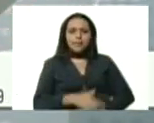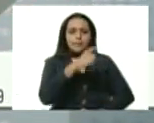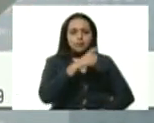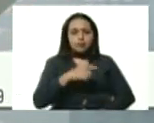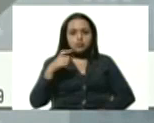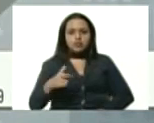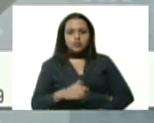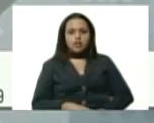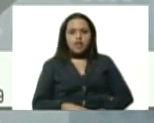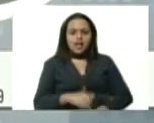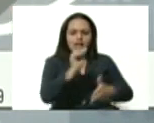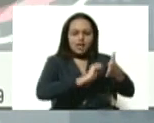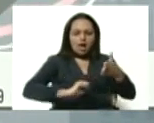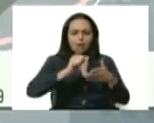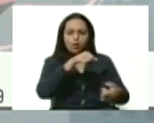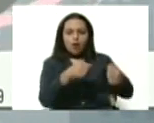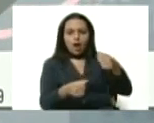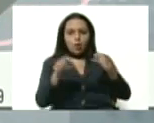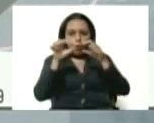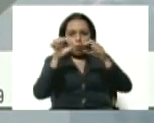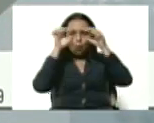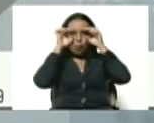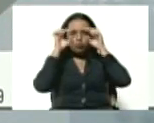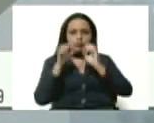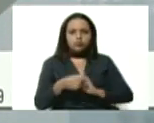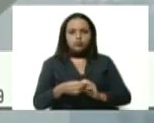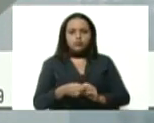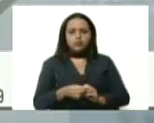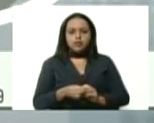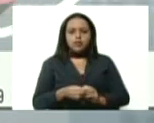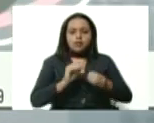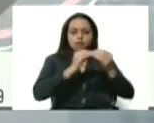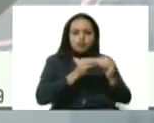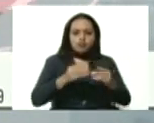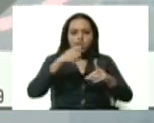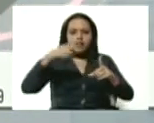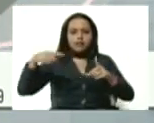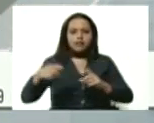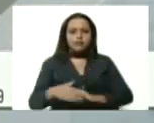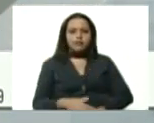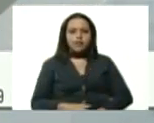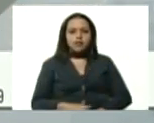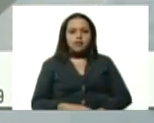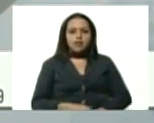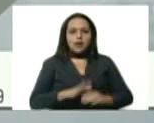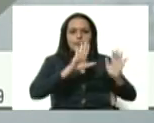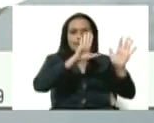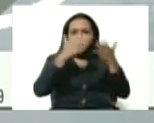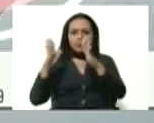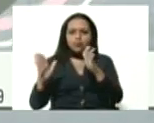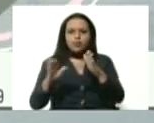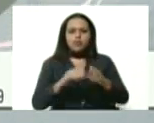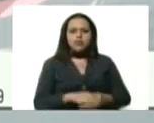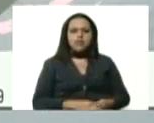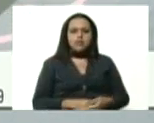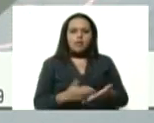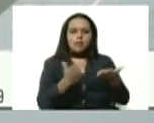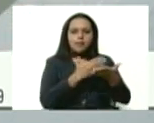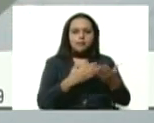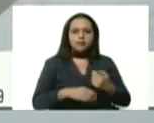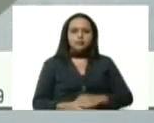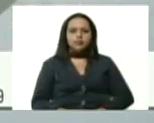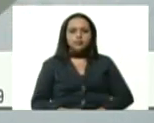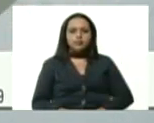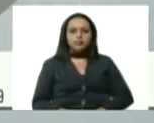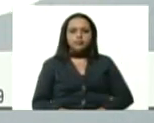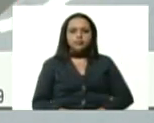autolavados, ópticas, reparaciones electrónicas, papelerías y librerías, heladerías,